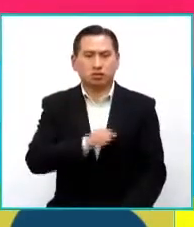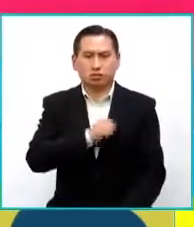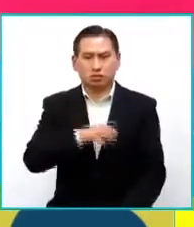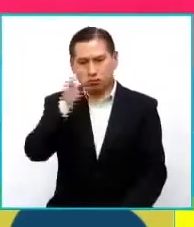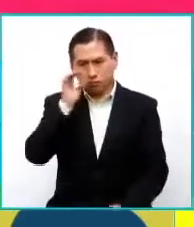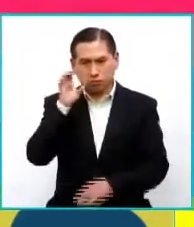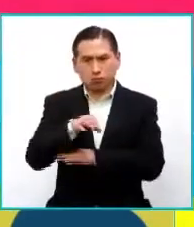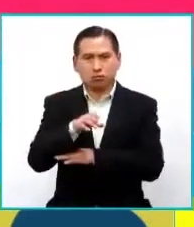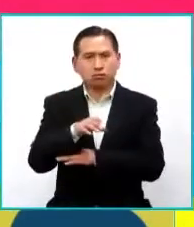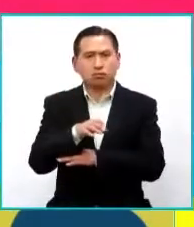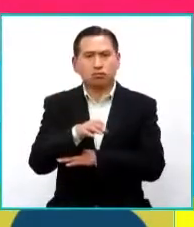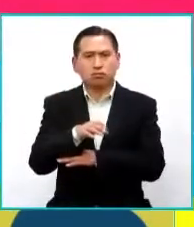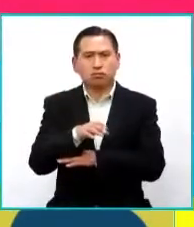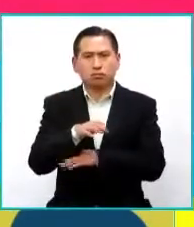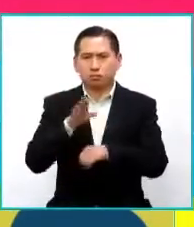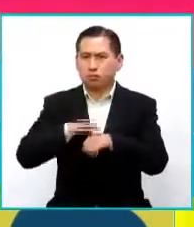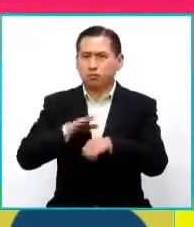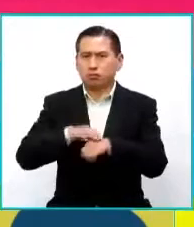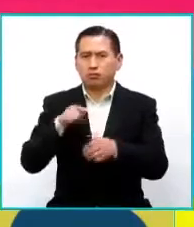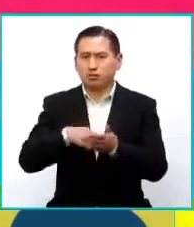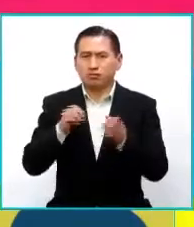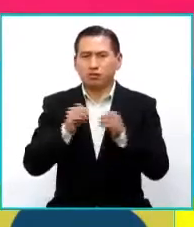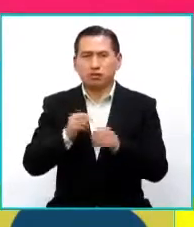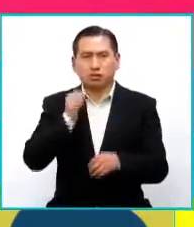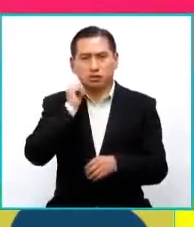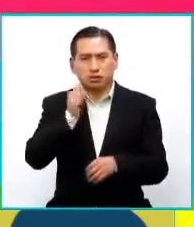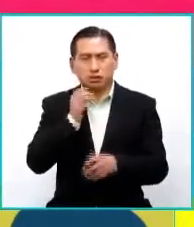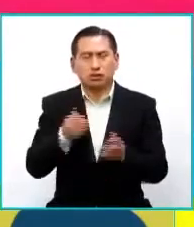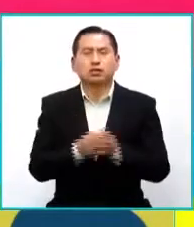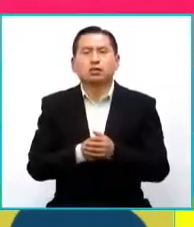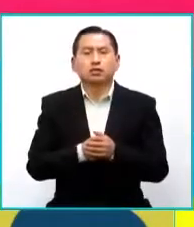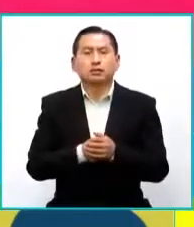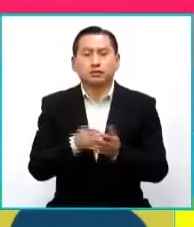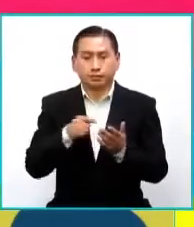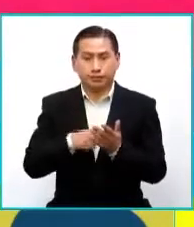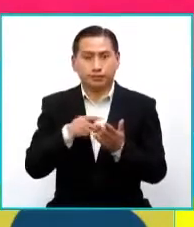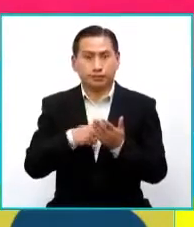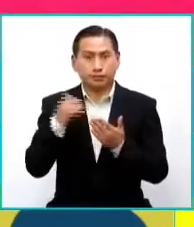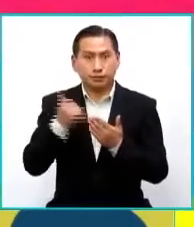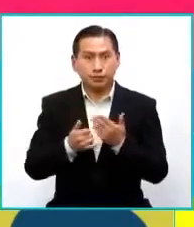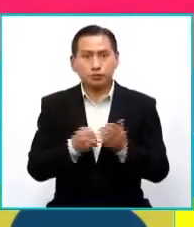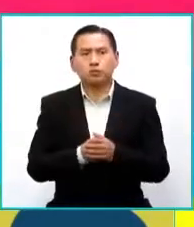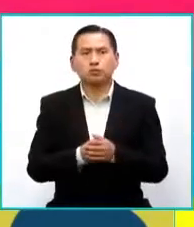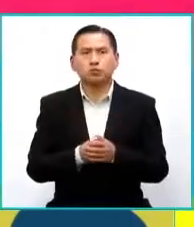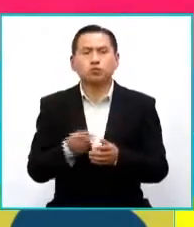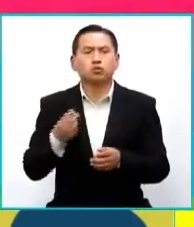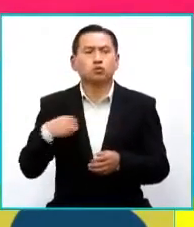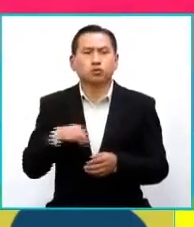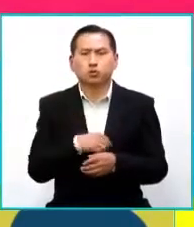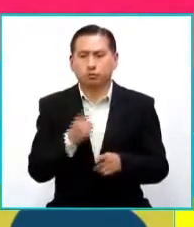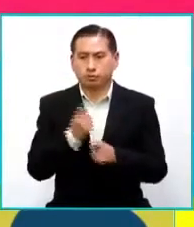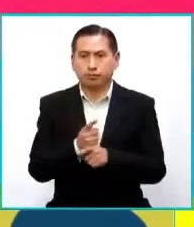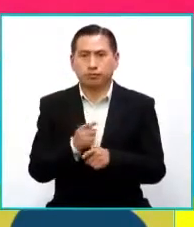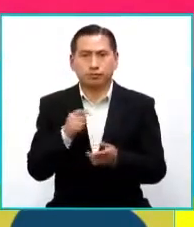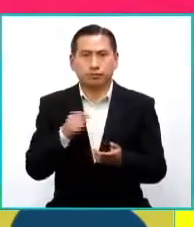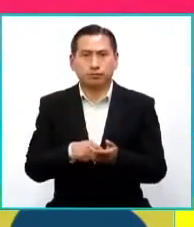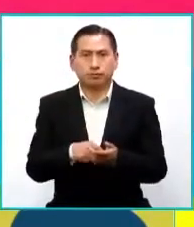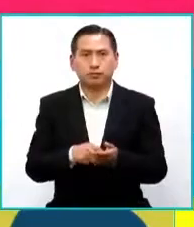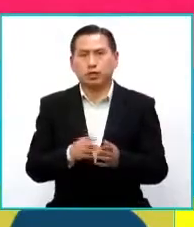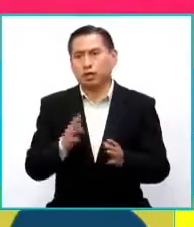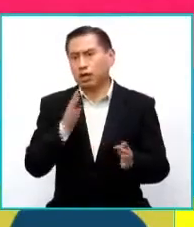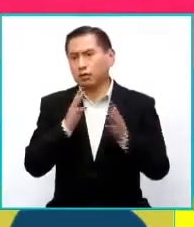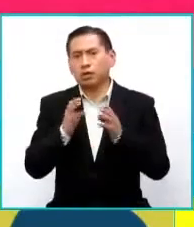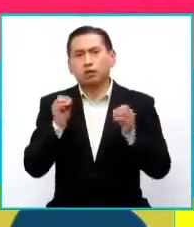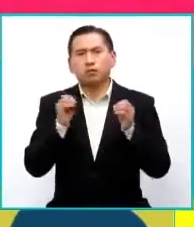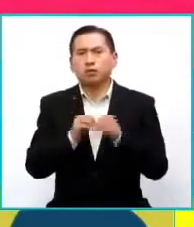cotidianas, ¿no? Entonces este proyecto nos ha dado la oportunidad de hablar sobre